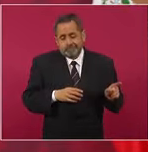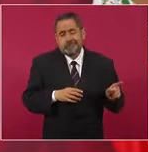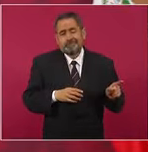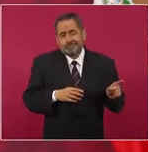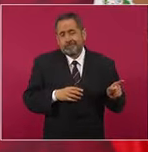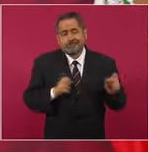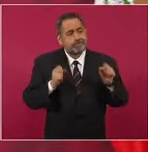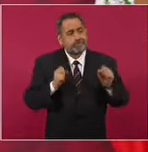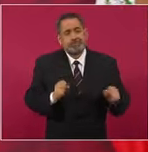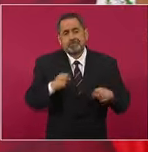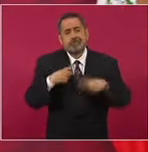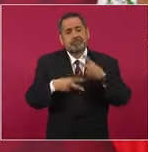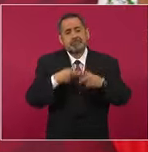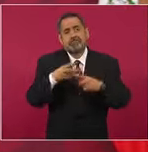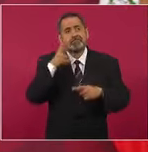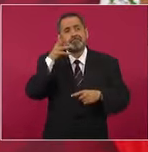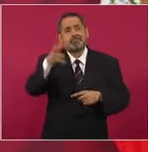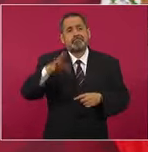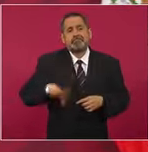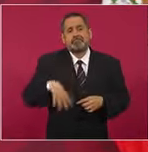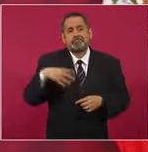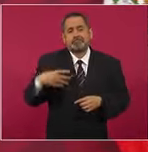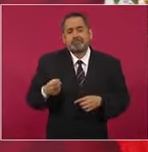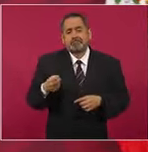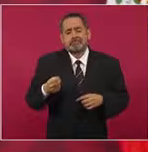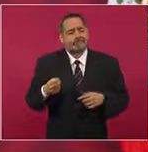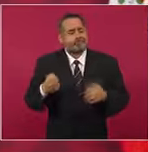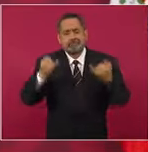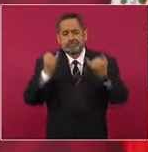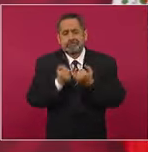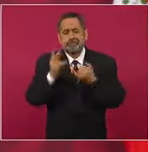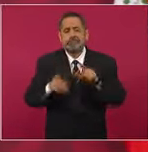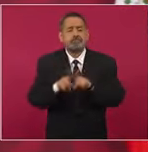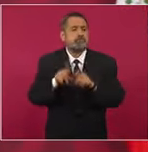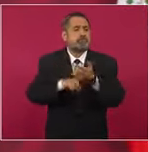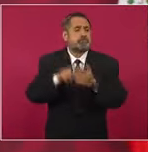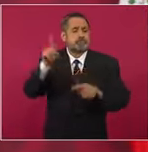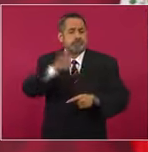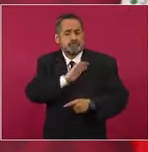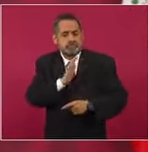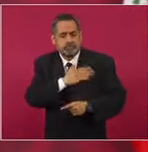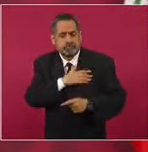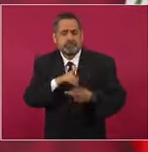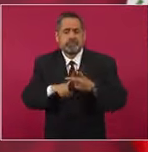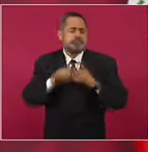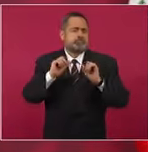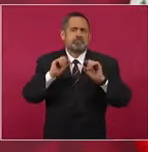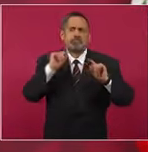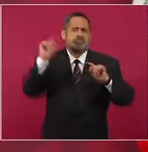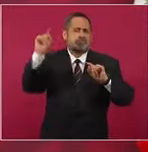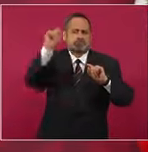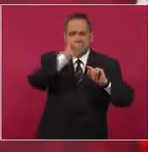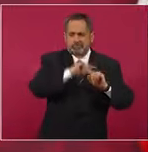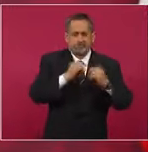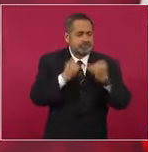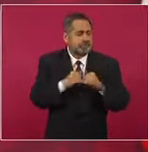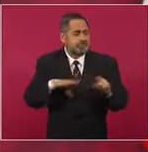de los consumidores, como lo están haciendo en España y como lo están haciendo en cualquier otra parte.